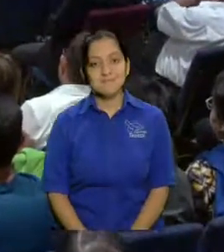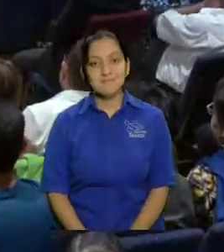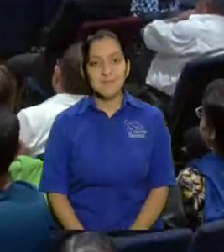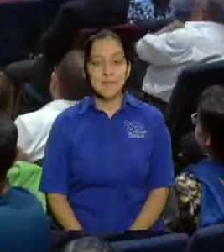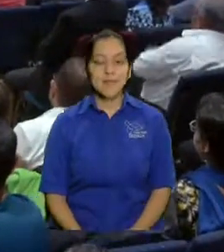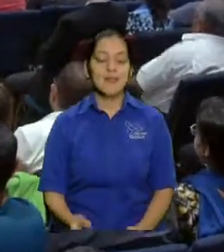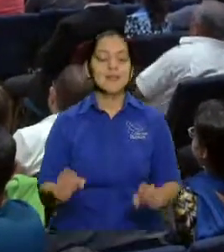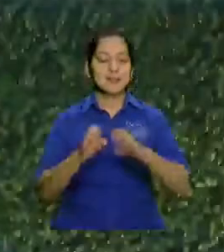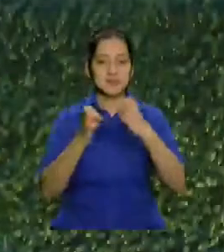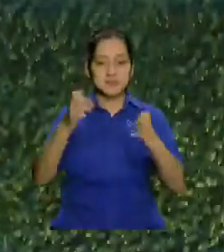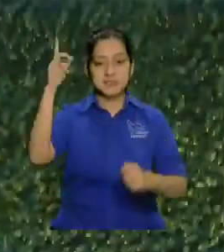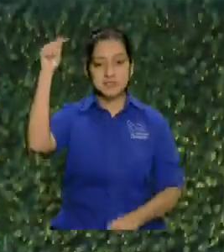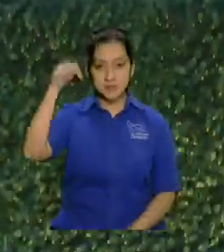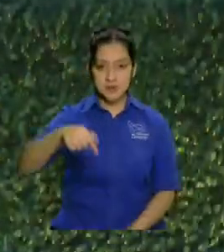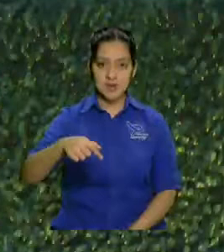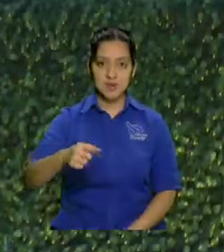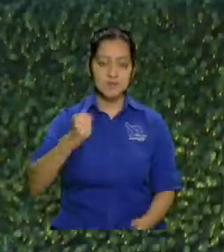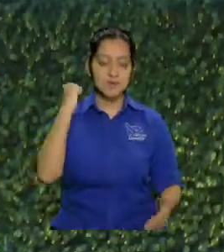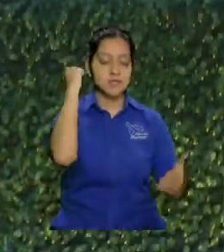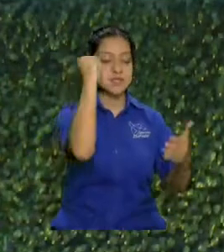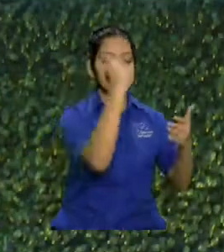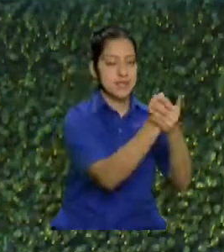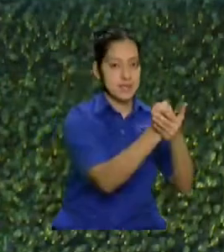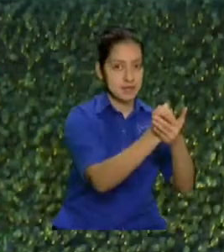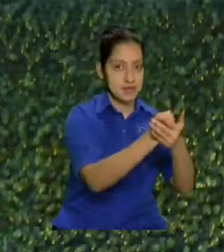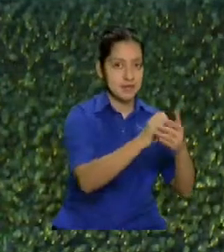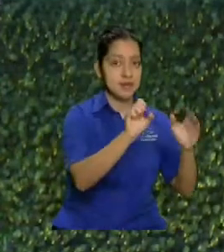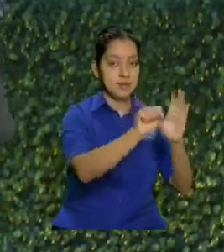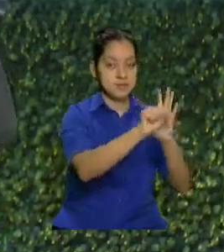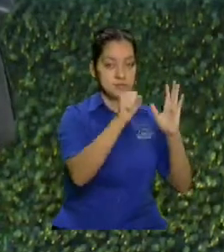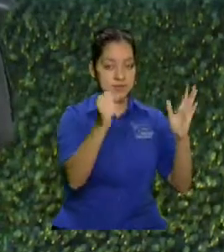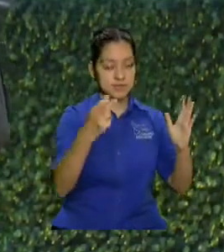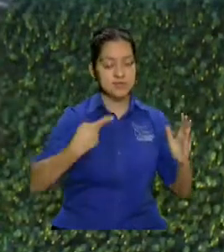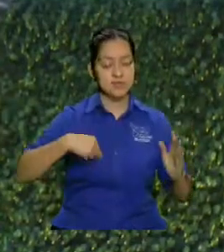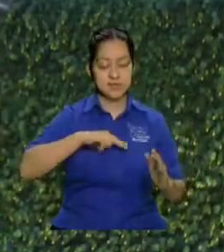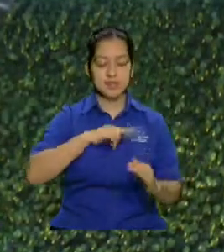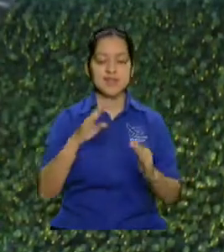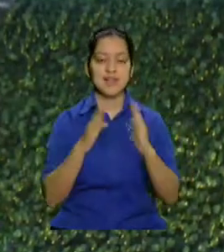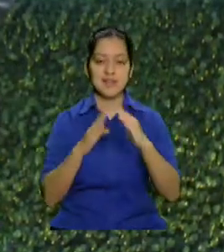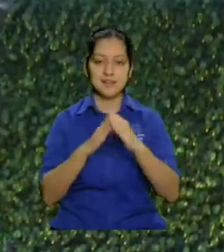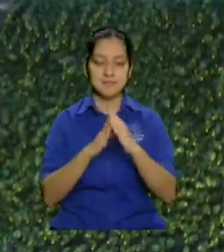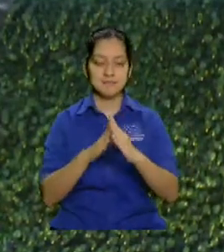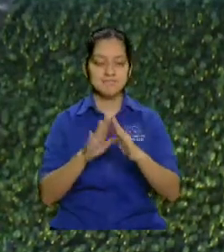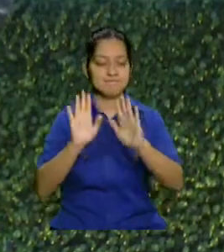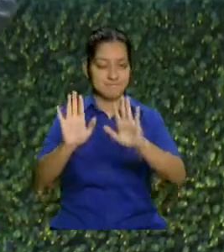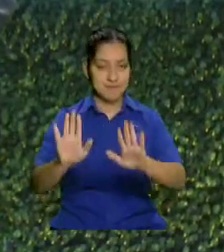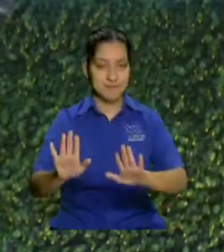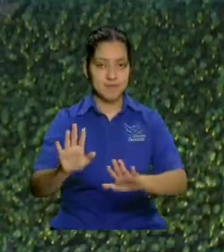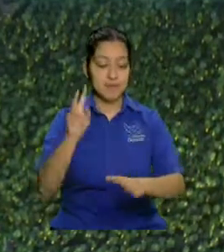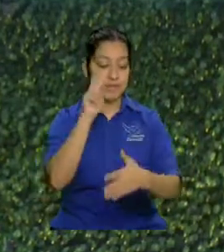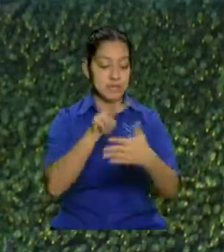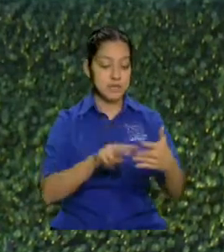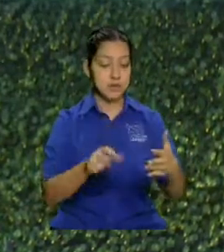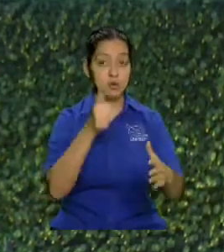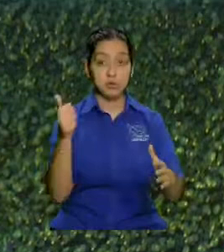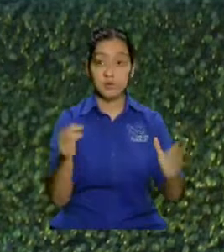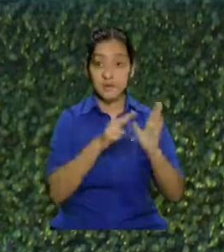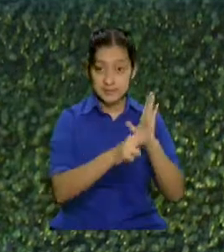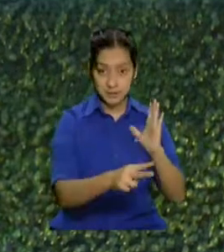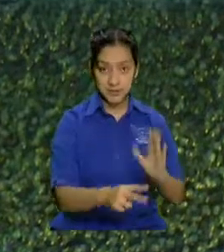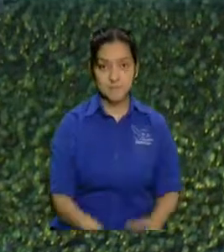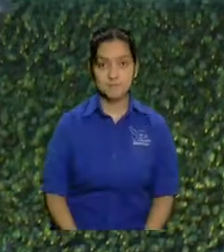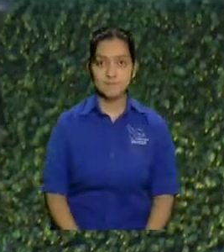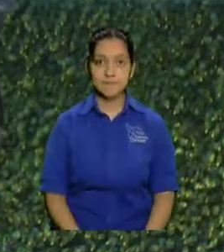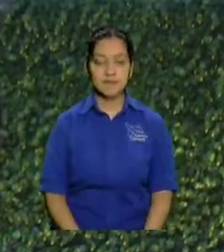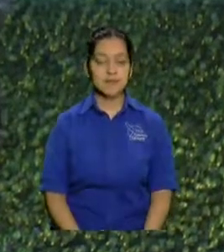entonces hoy vamos a sellar las puertas de nuestra casa déjeme leer otro versículo aquí rapidito este este es